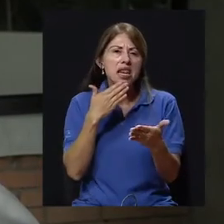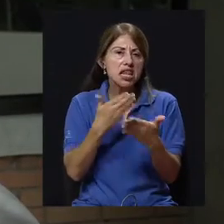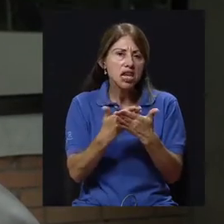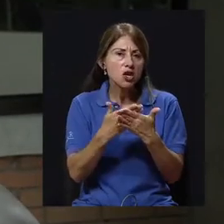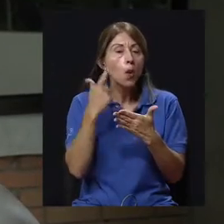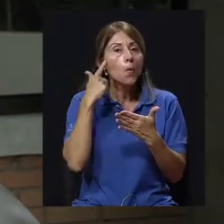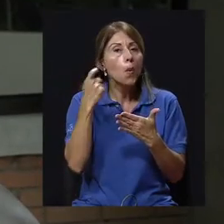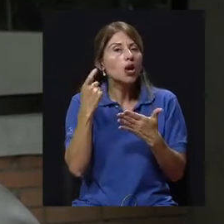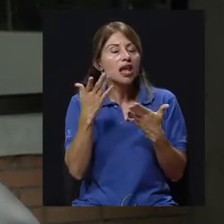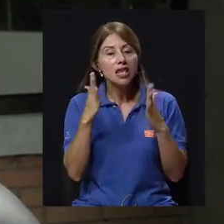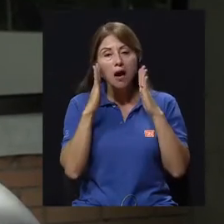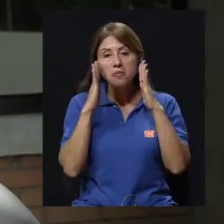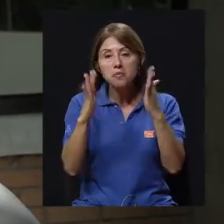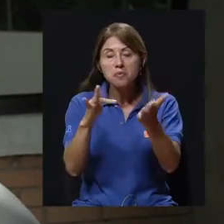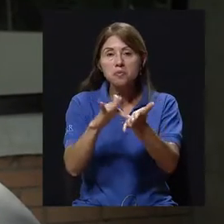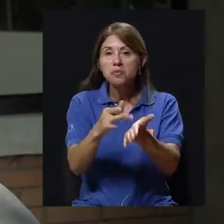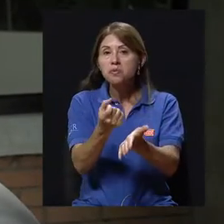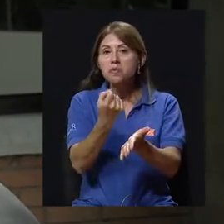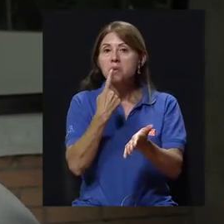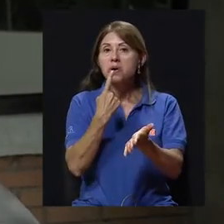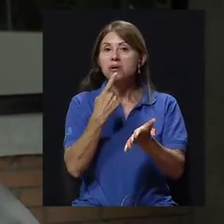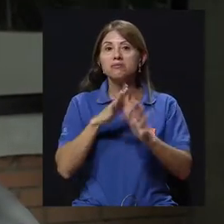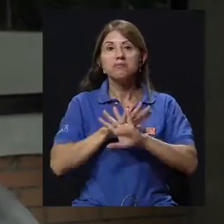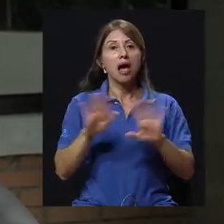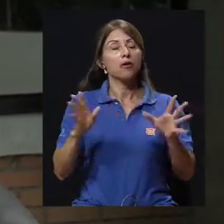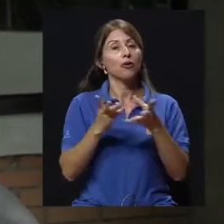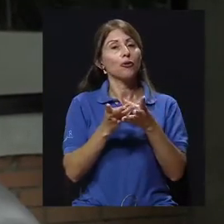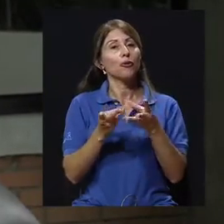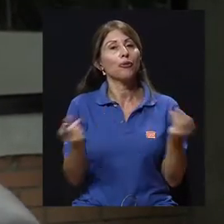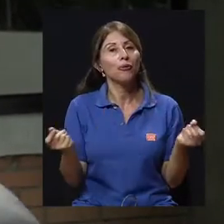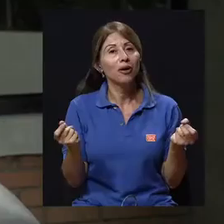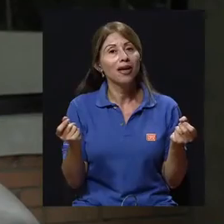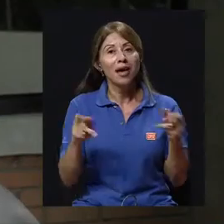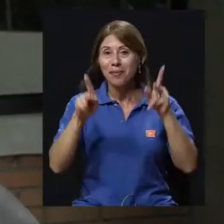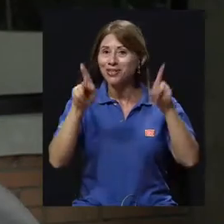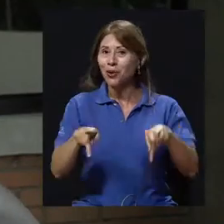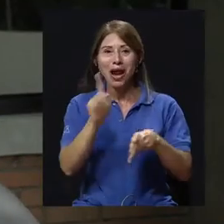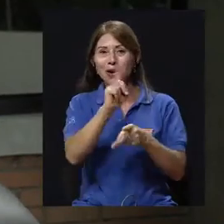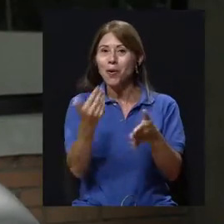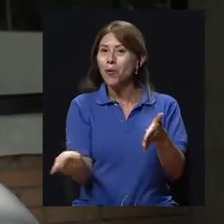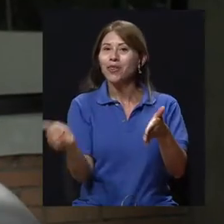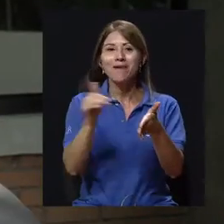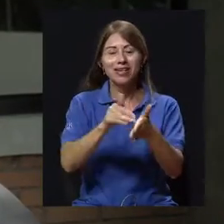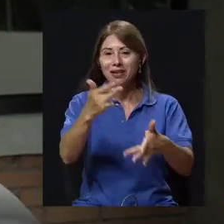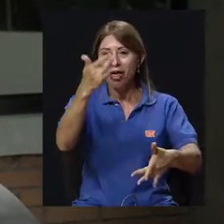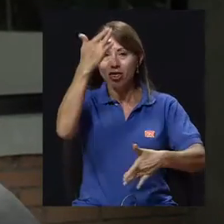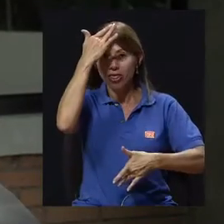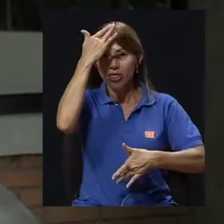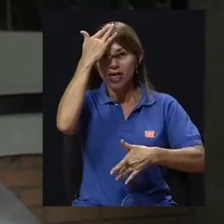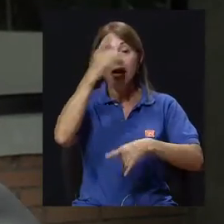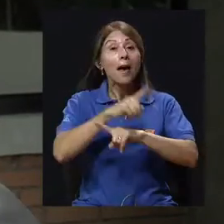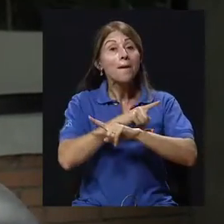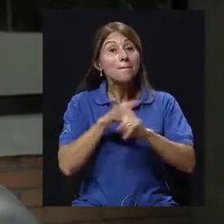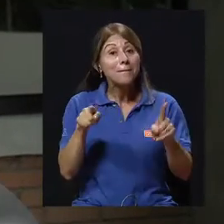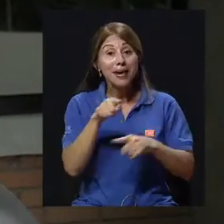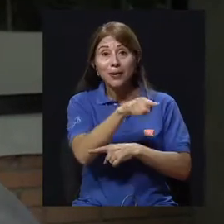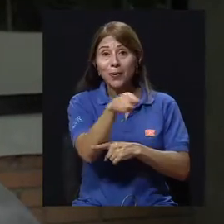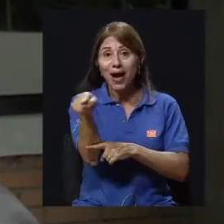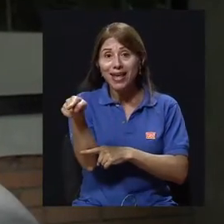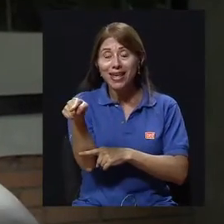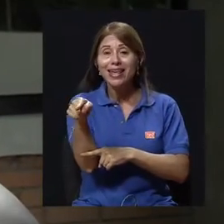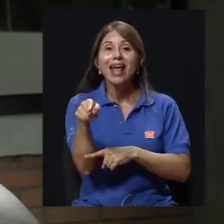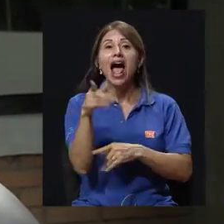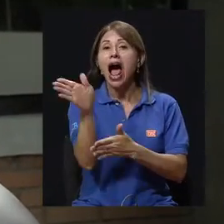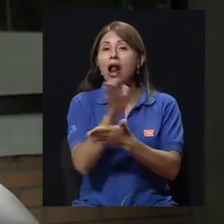queda inmune a ese tipo de hepatitis. Sin embargo, en el periodo de la hepatitis hay algún grupo de personas o